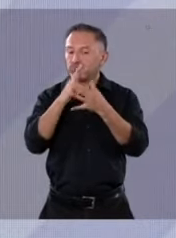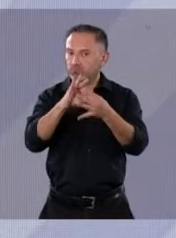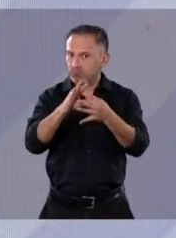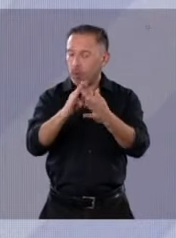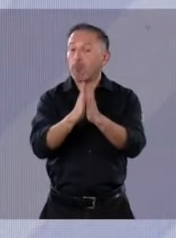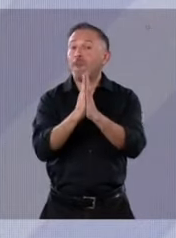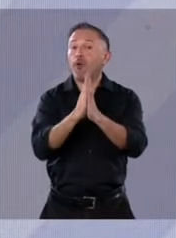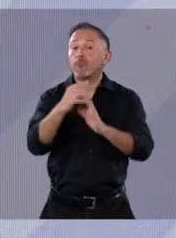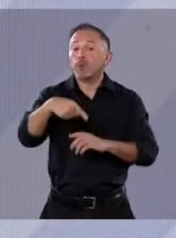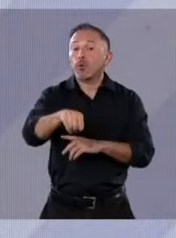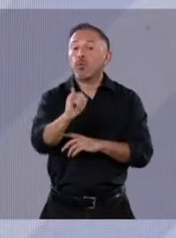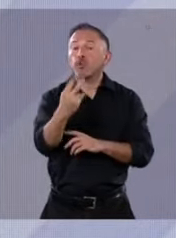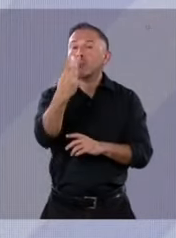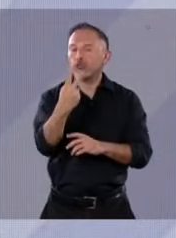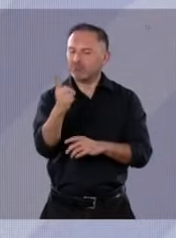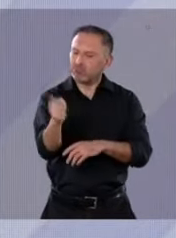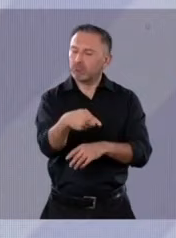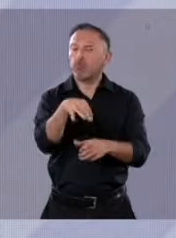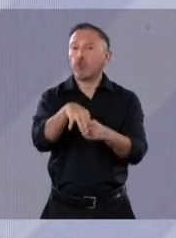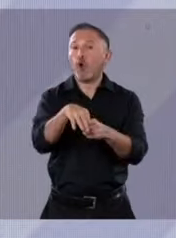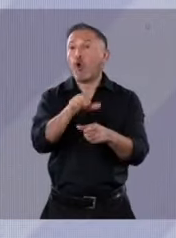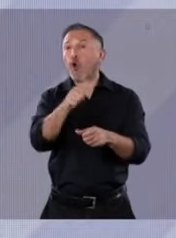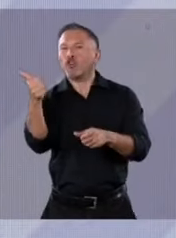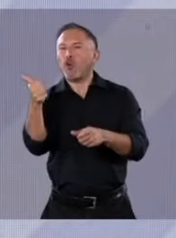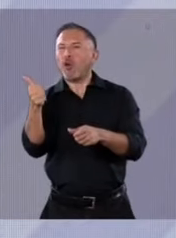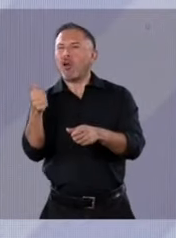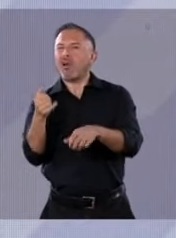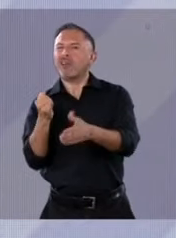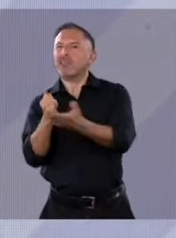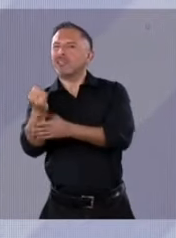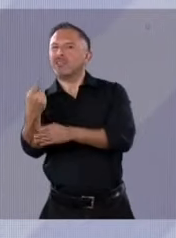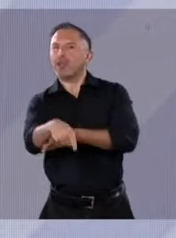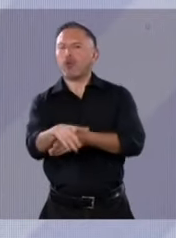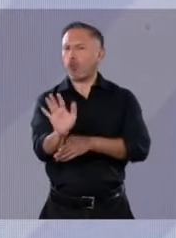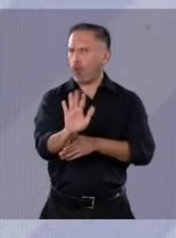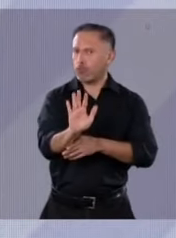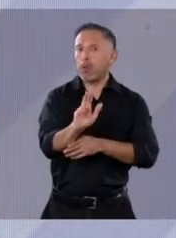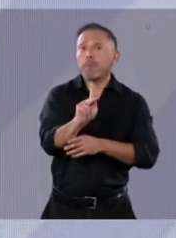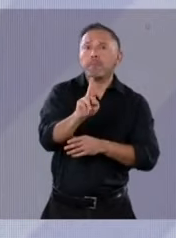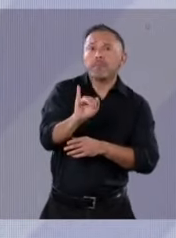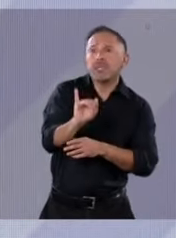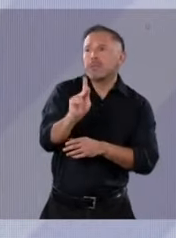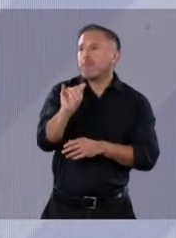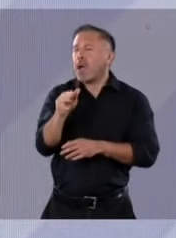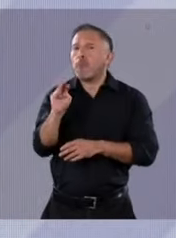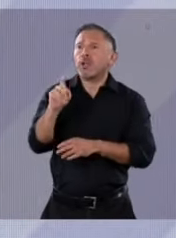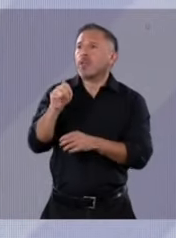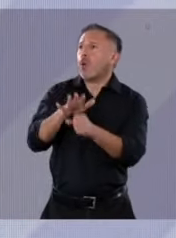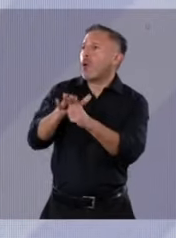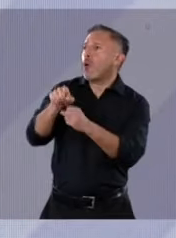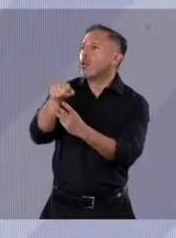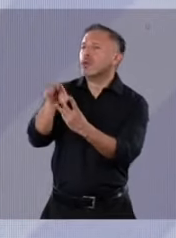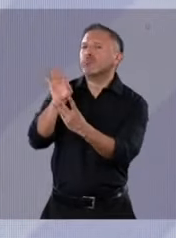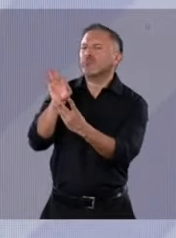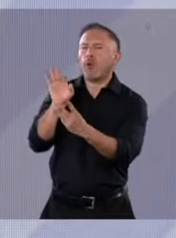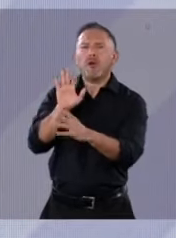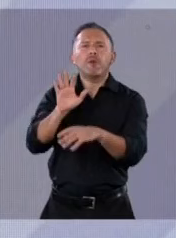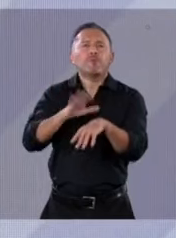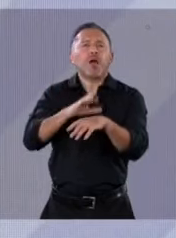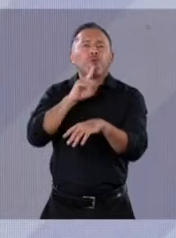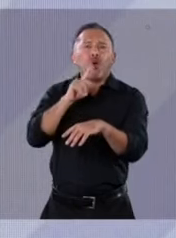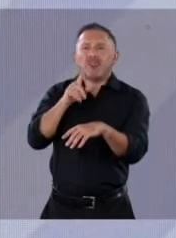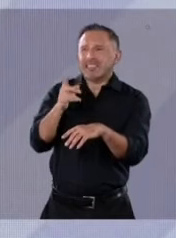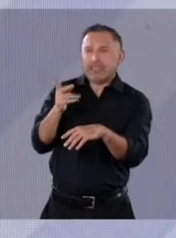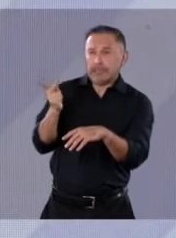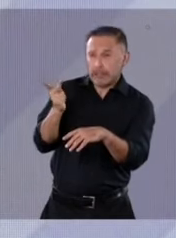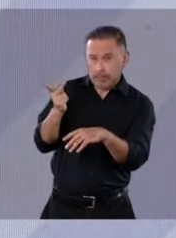por ellos. Y aunque si yo tuviera que elegir entre el PRIAN y Morena, no sabría por quién hacerlo, les he dicho que incluso es preferible que voten por cualquiera de esas